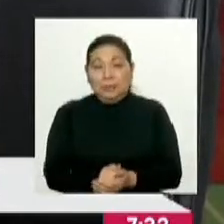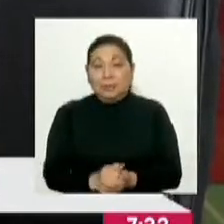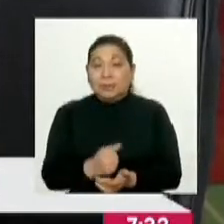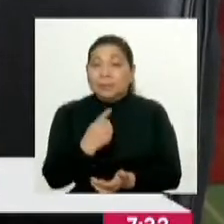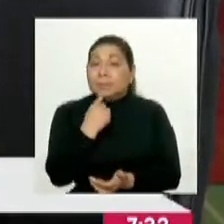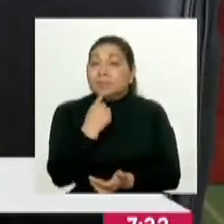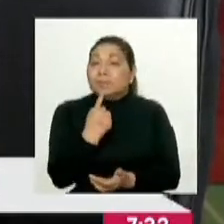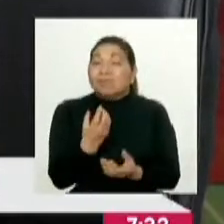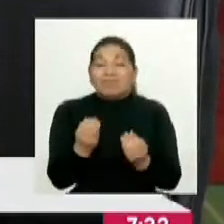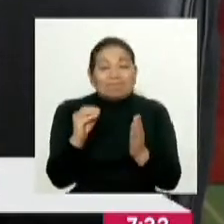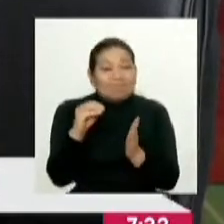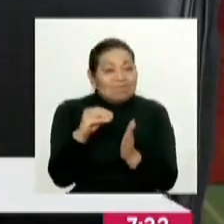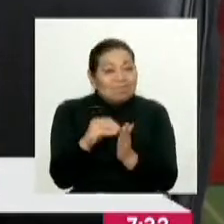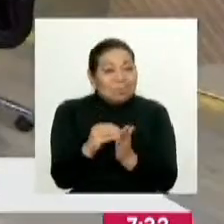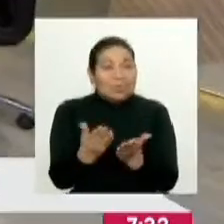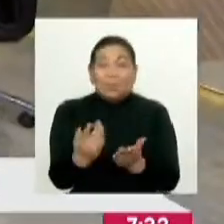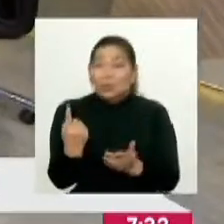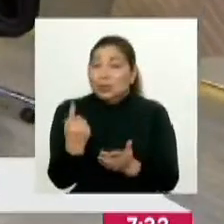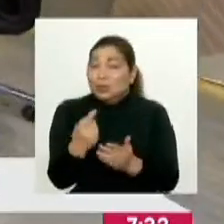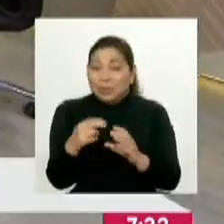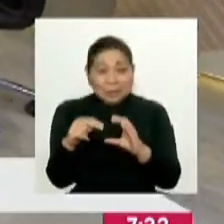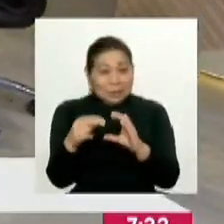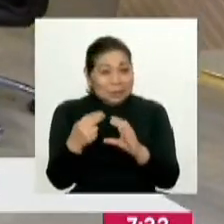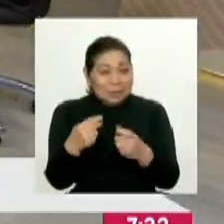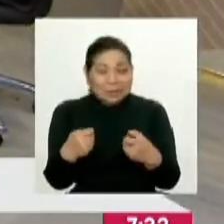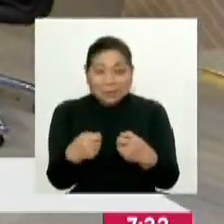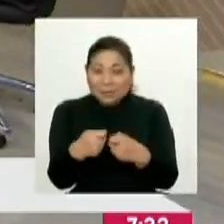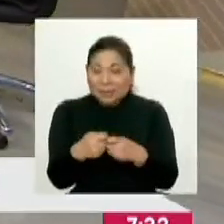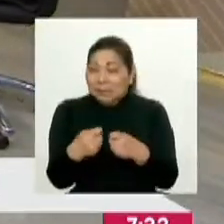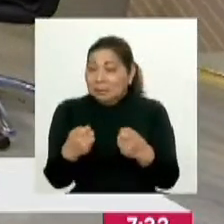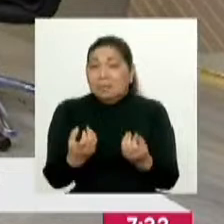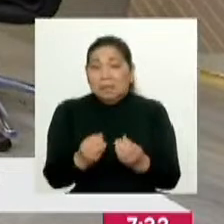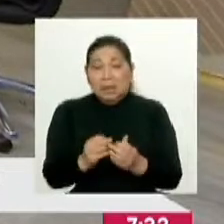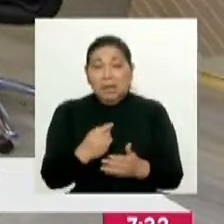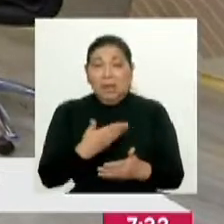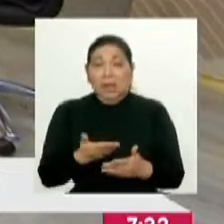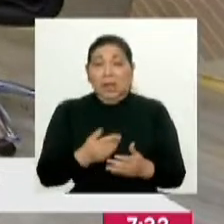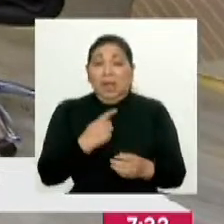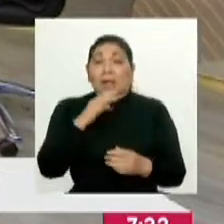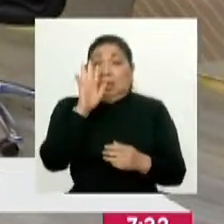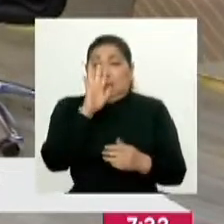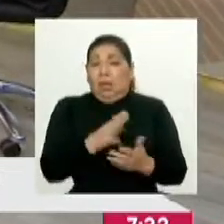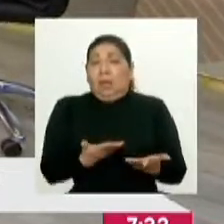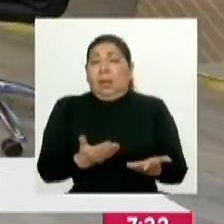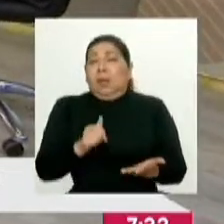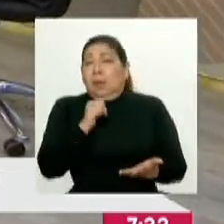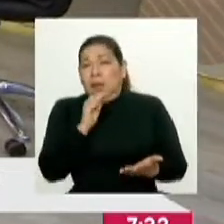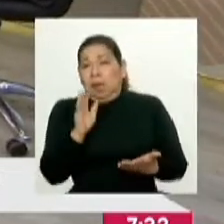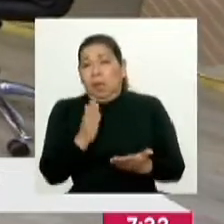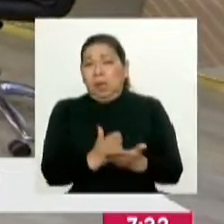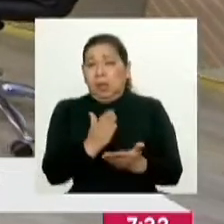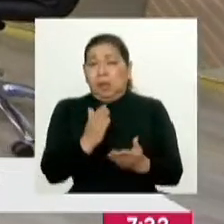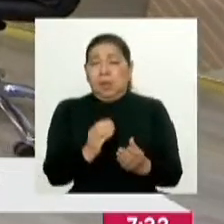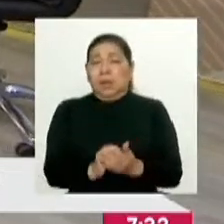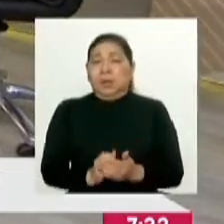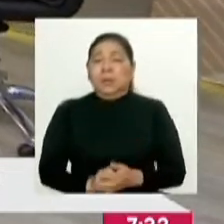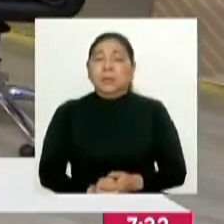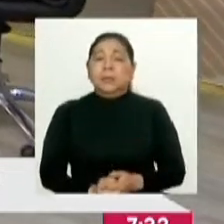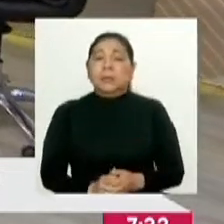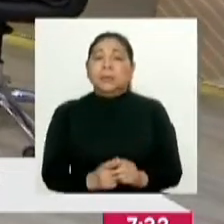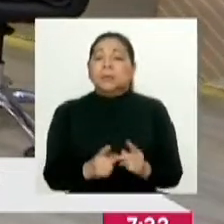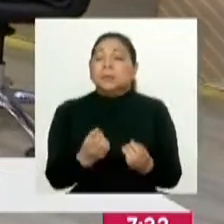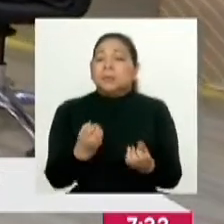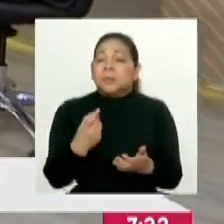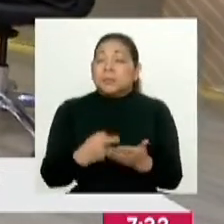acabas de mencionar, hemos puesto a disposición no solo la plataforma de manera virtual, porque entendemos que a nivel nacional a veces hay problemas de conectividad.